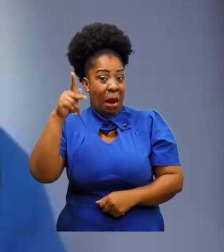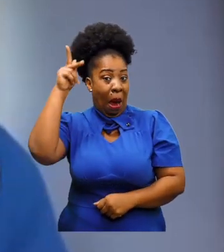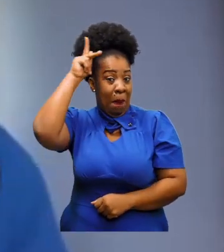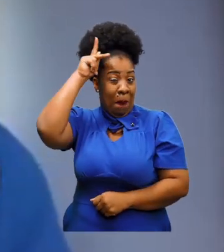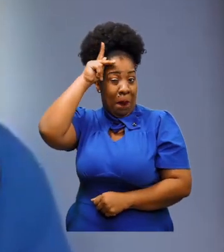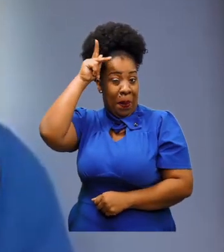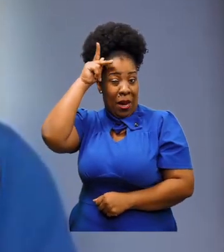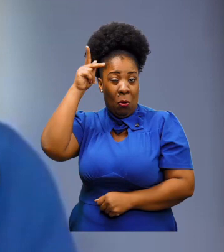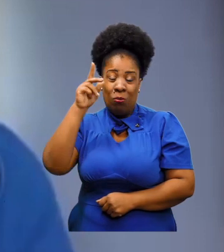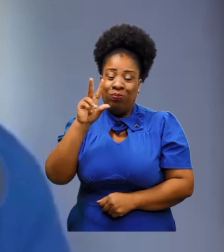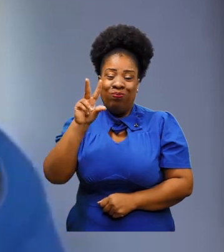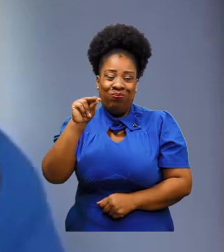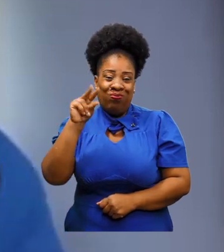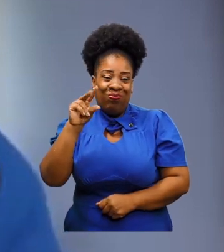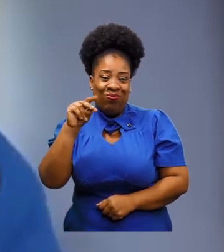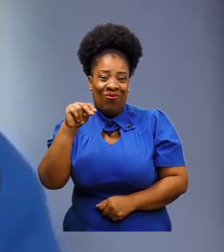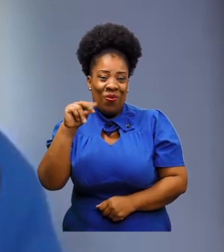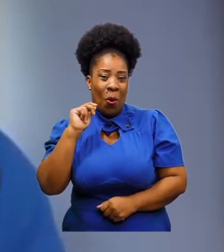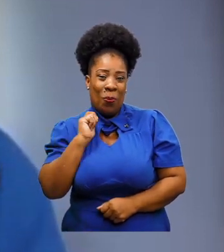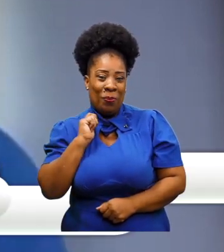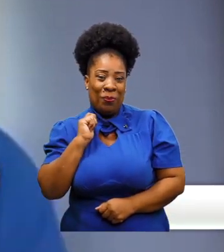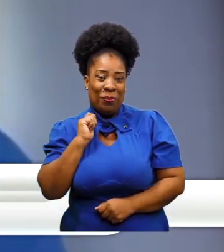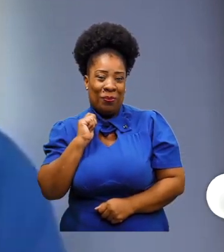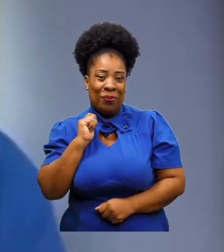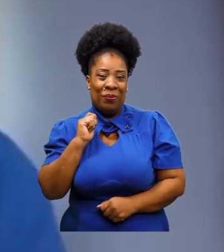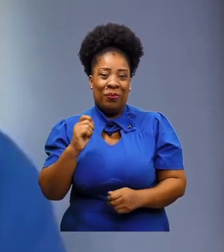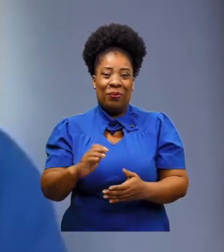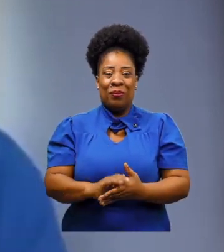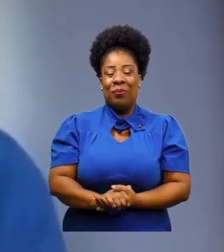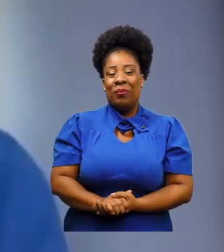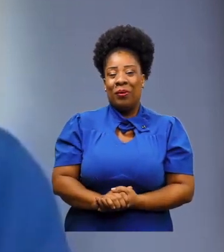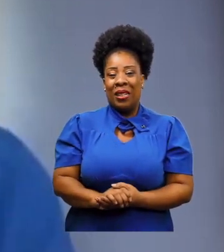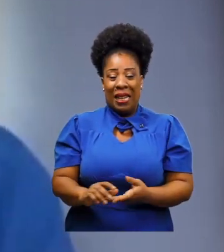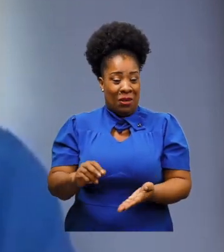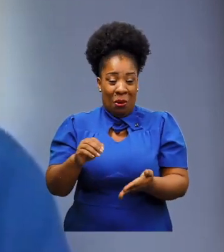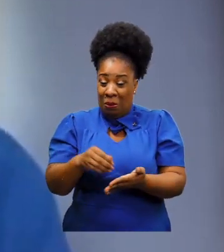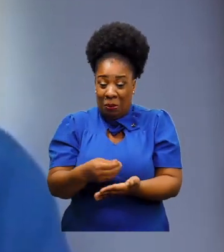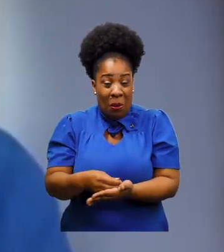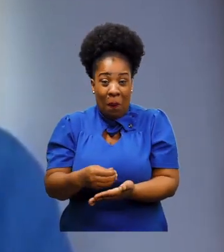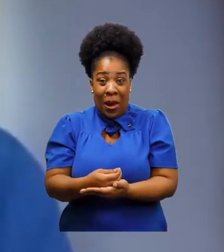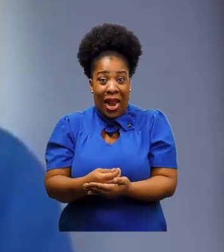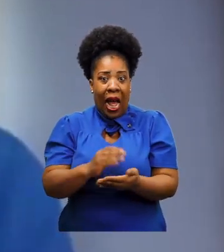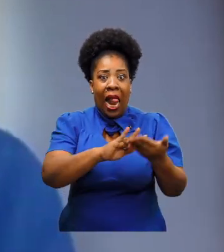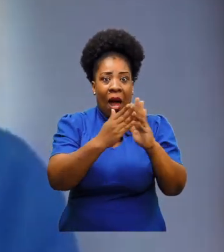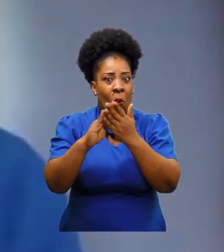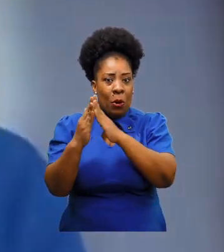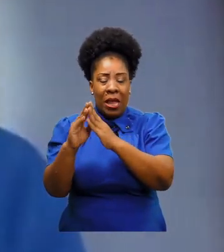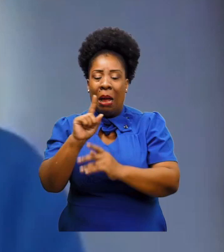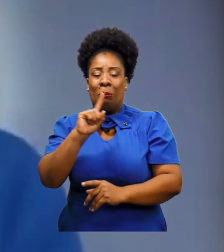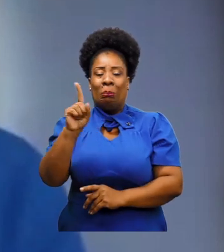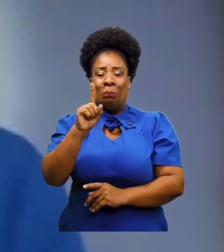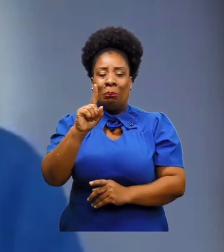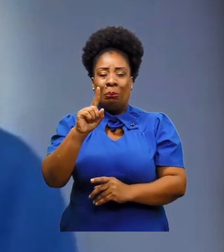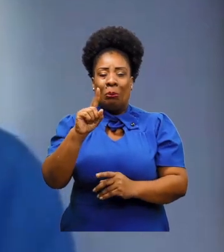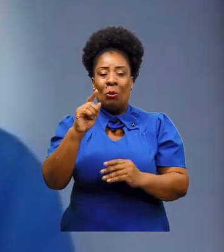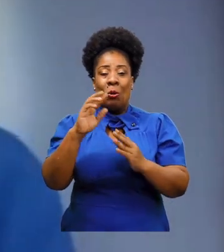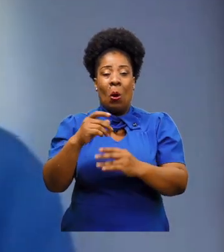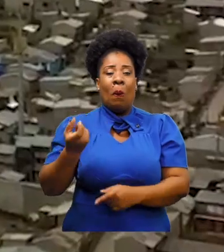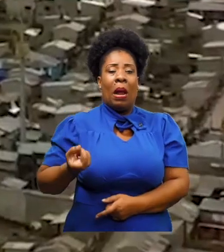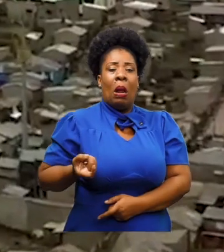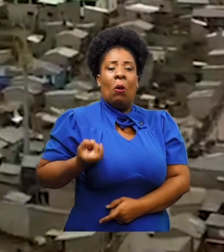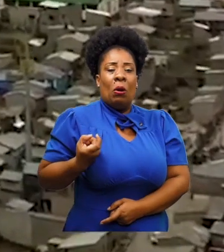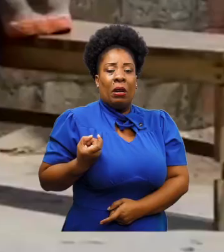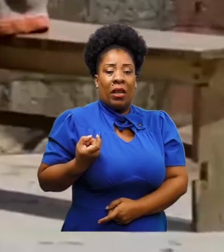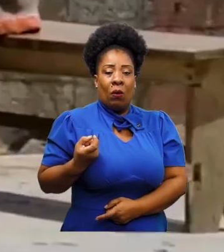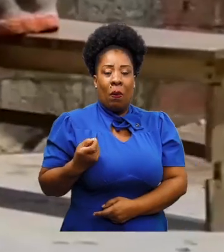hay que copiar la forma de hacer. Pero ¿para quién ha sido esa bonanza? No ha sido para la población, ha sido solamente para algunos sectores de poder.